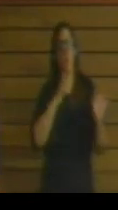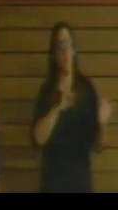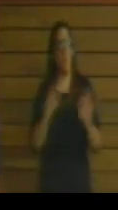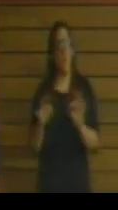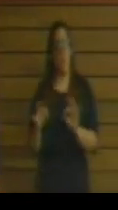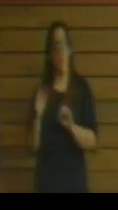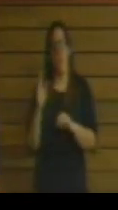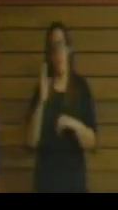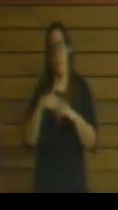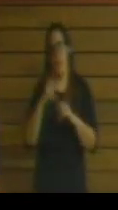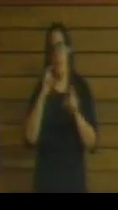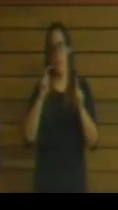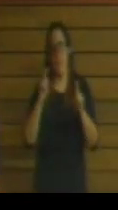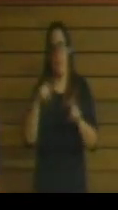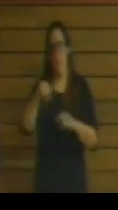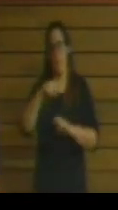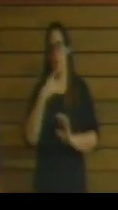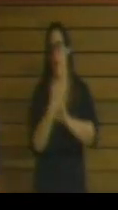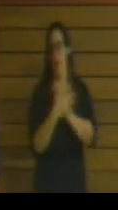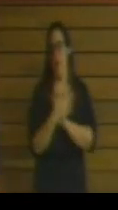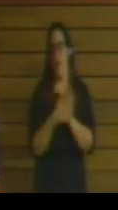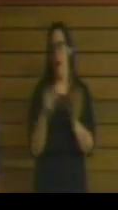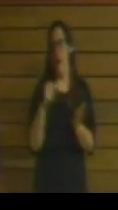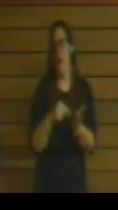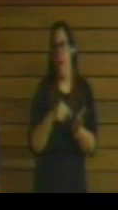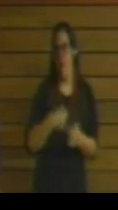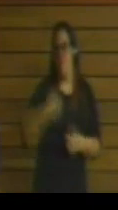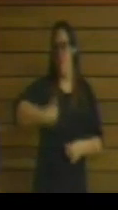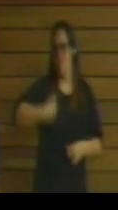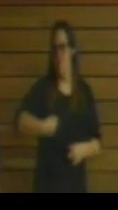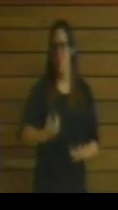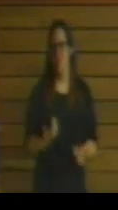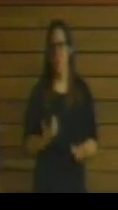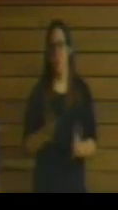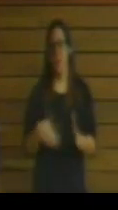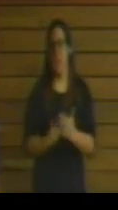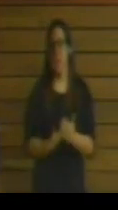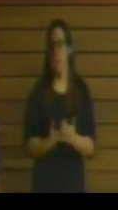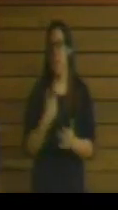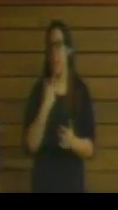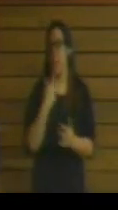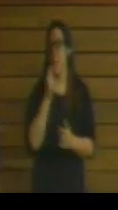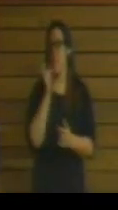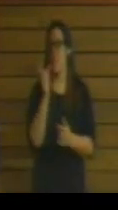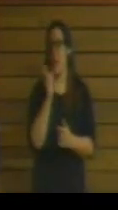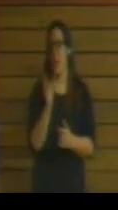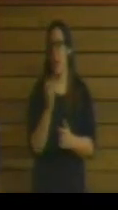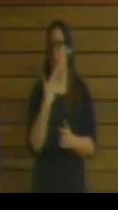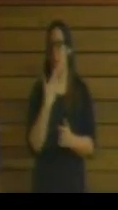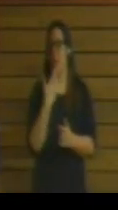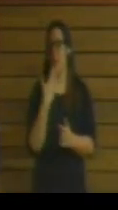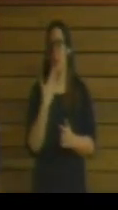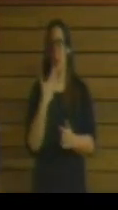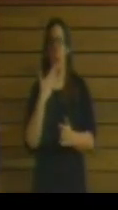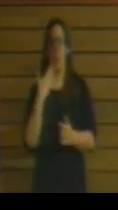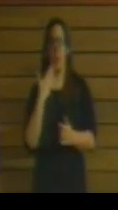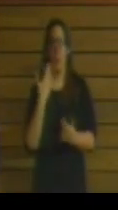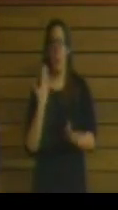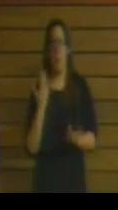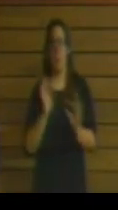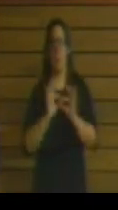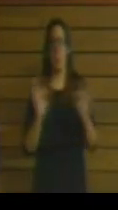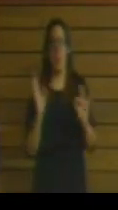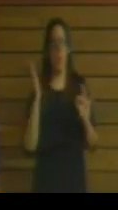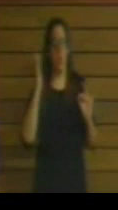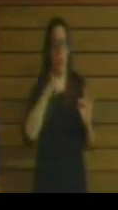Hablaron, hablaron, hablaron, exigieron, exigieron. Incluso utilizaron términos como decencia. ¿Y hoy qué